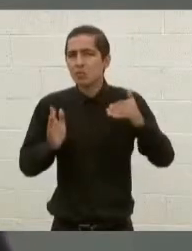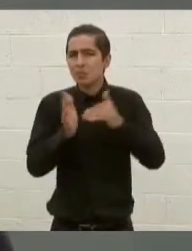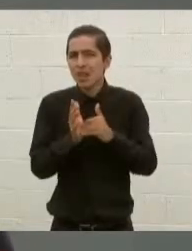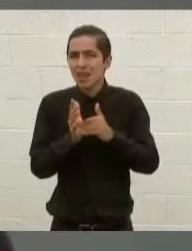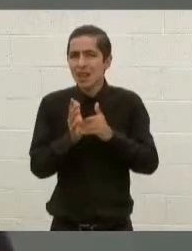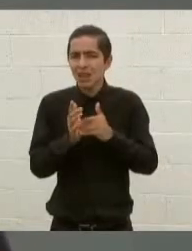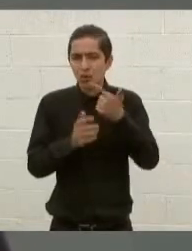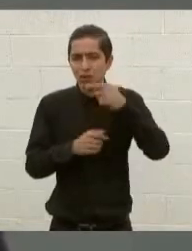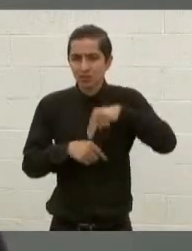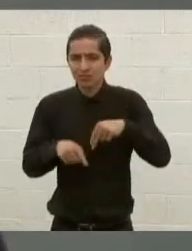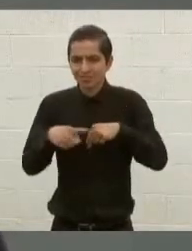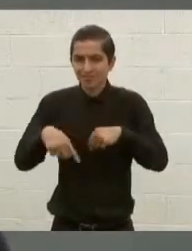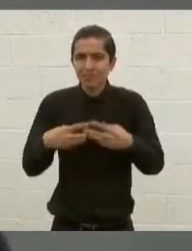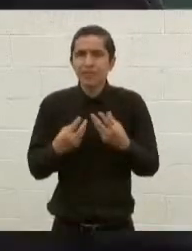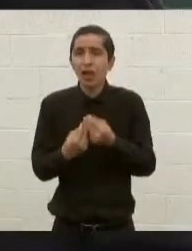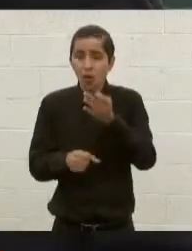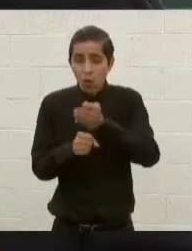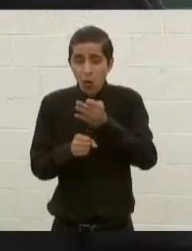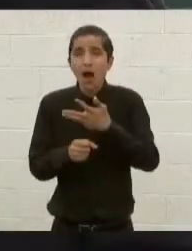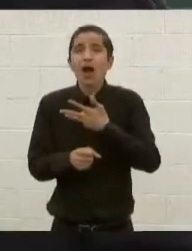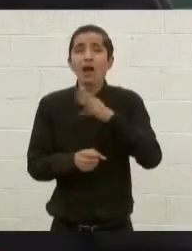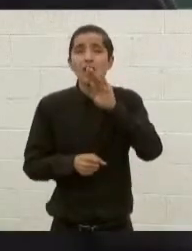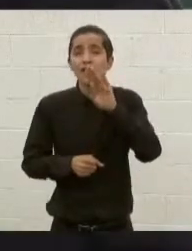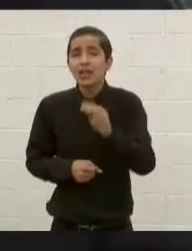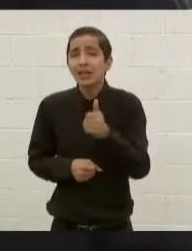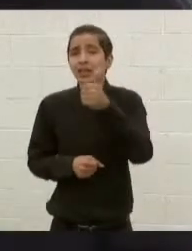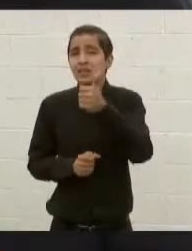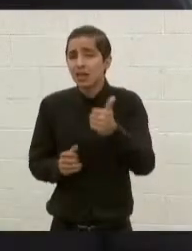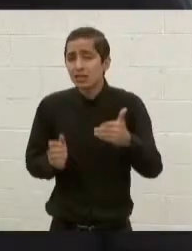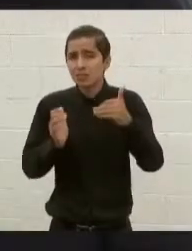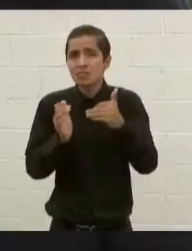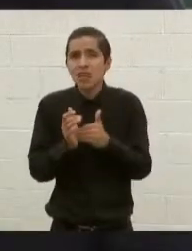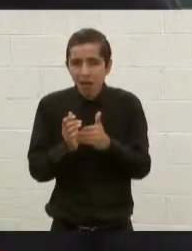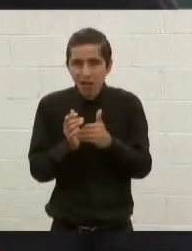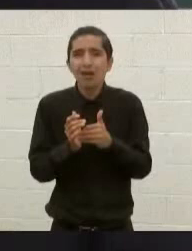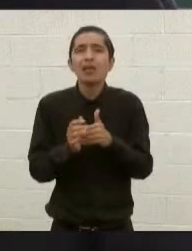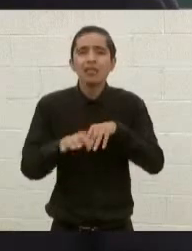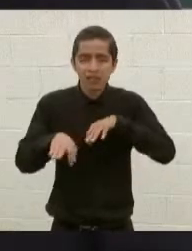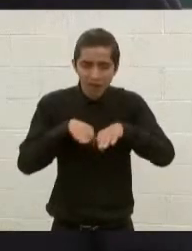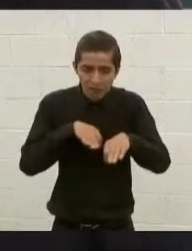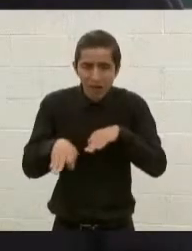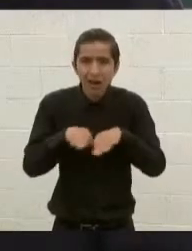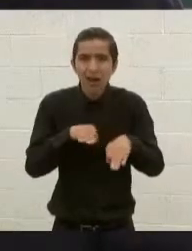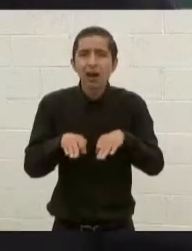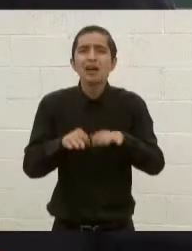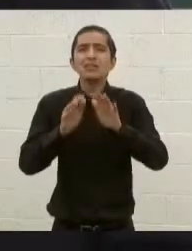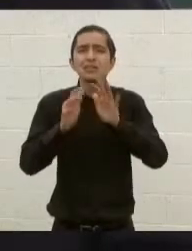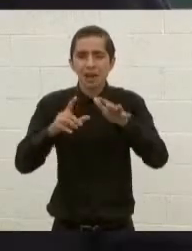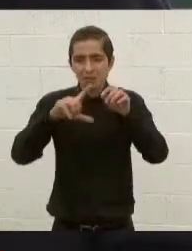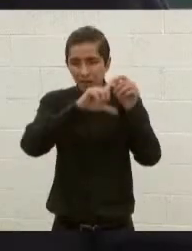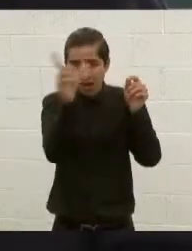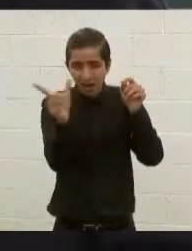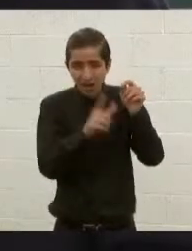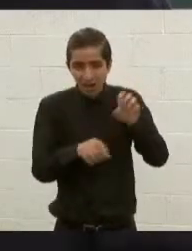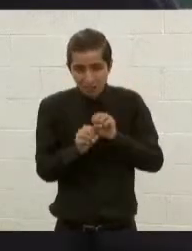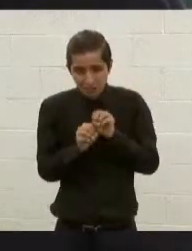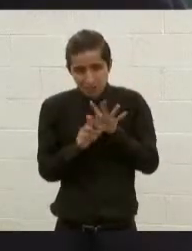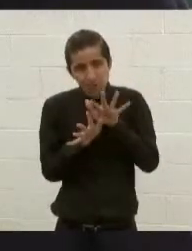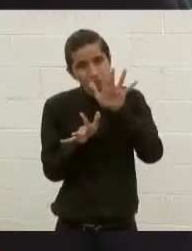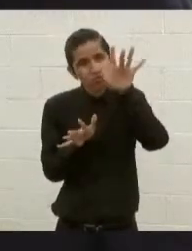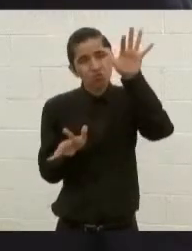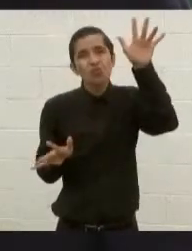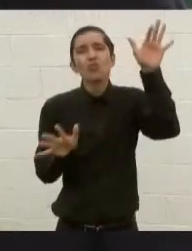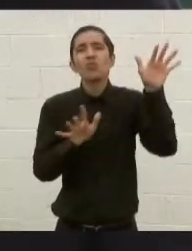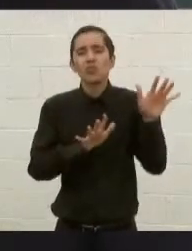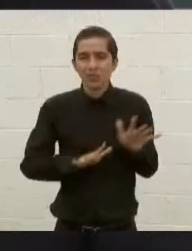tiene ahorita 96 mil elementos operativos desplegados en todo el país